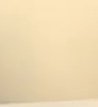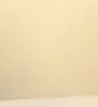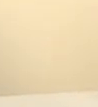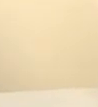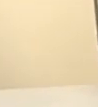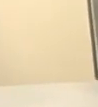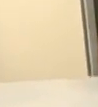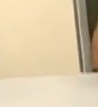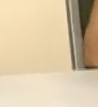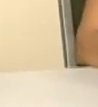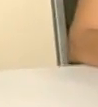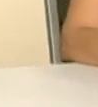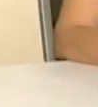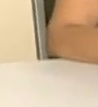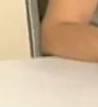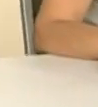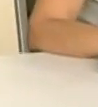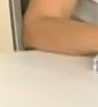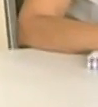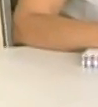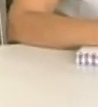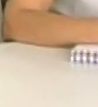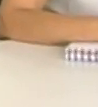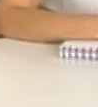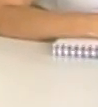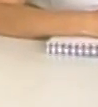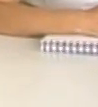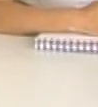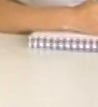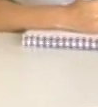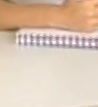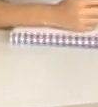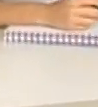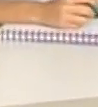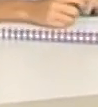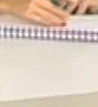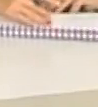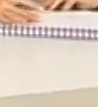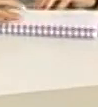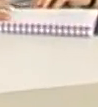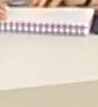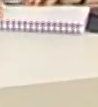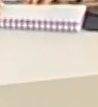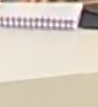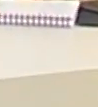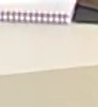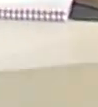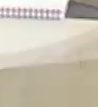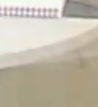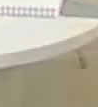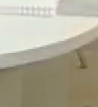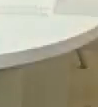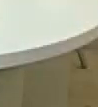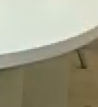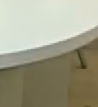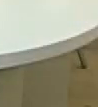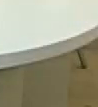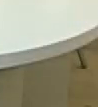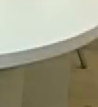una mujer de 18 años de edad, también del Estado Nueva Esparta. Es estudiante, es asmática. Ella,